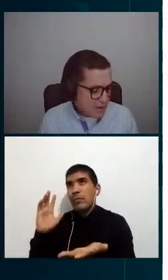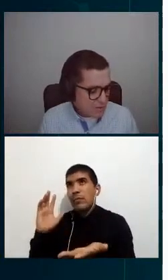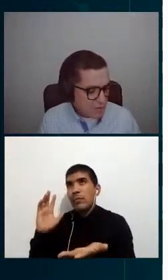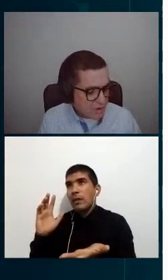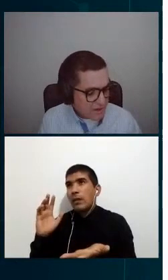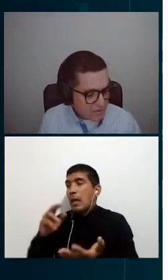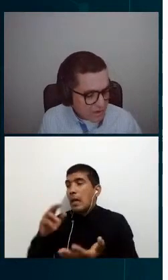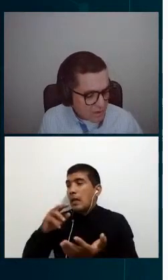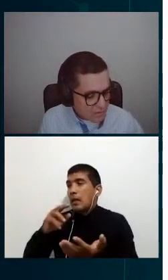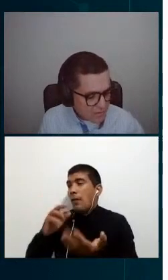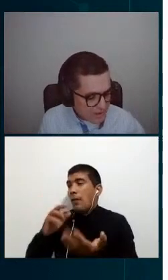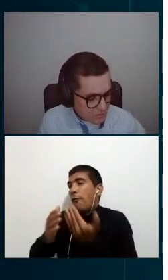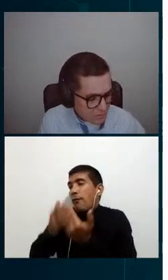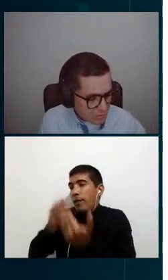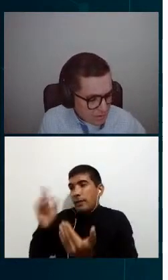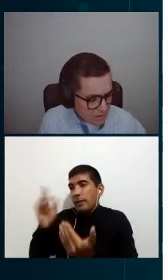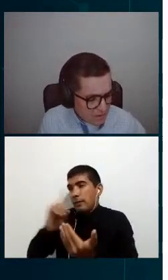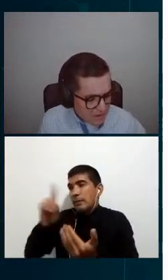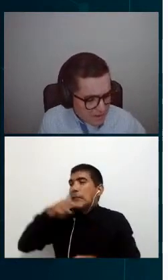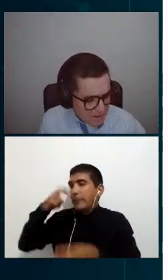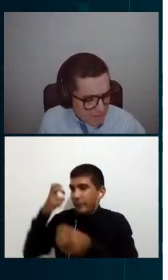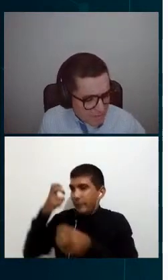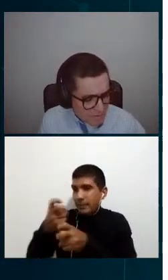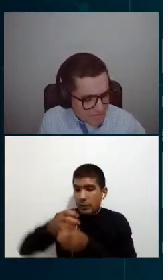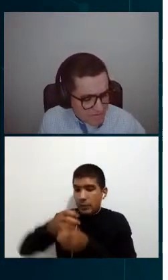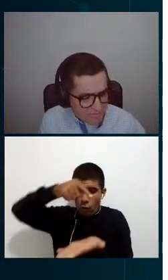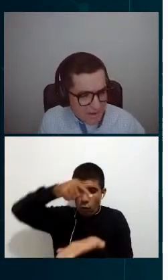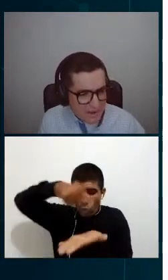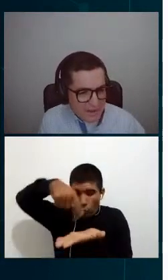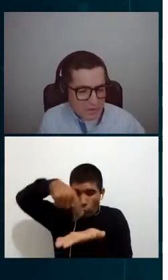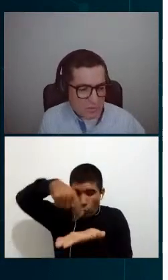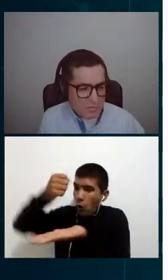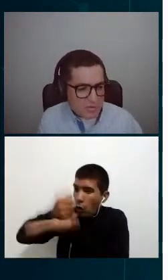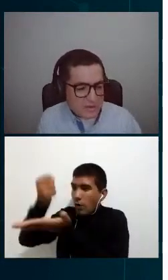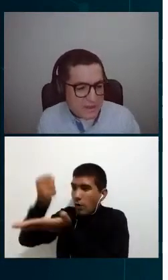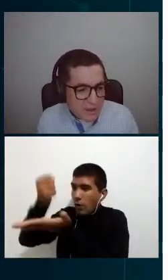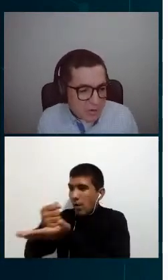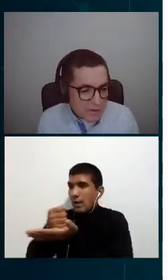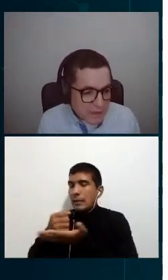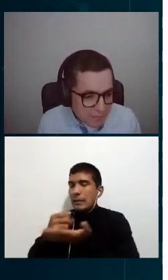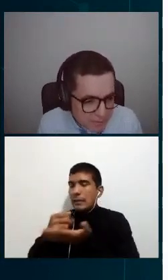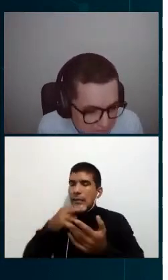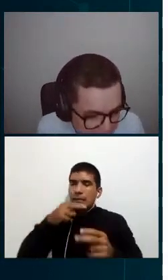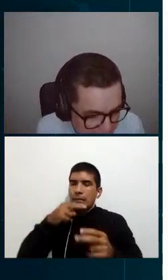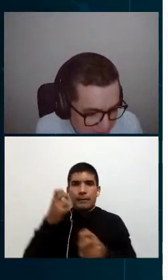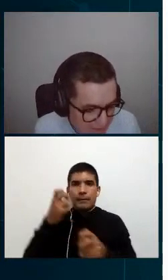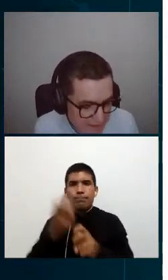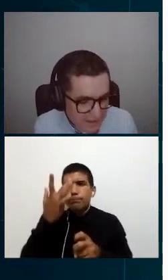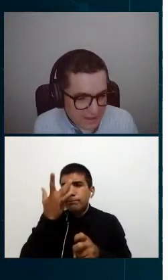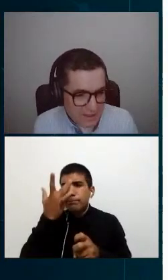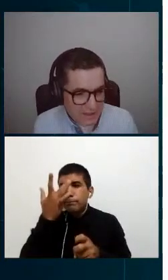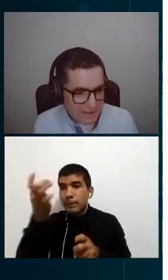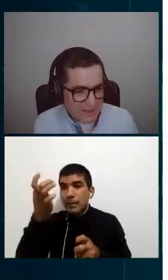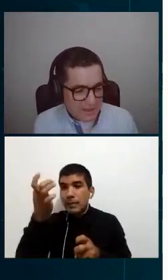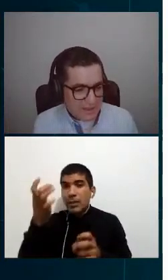difícil, porque en nuestro caso, el contrato, pues, tuvimos que tener un intérprete